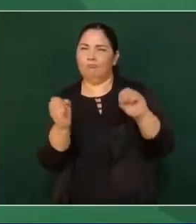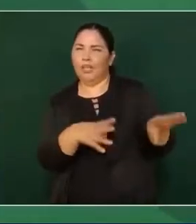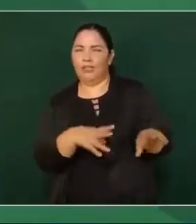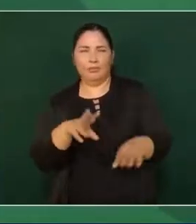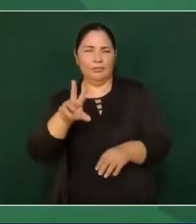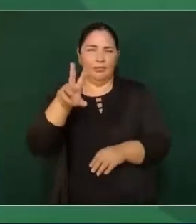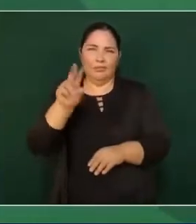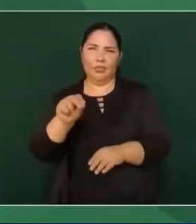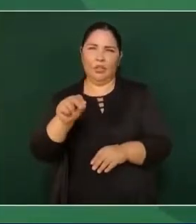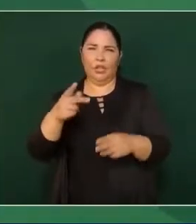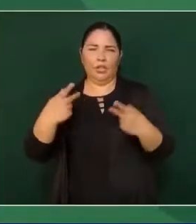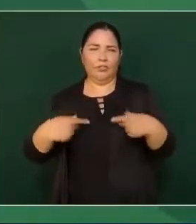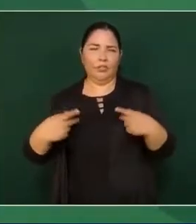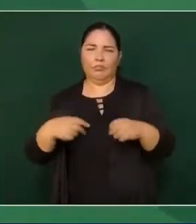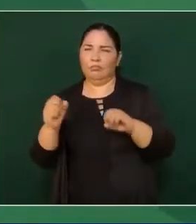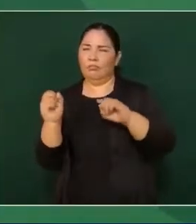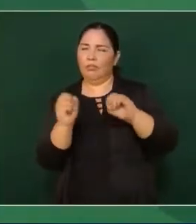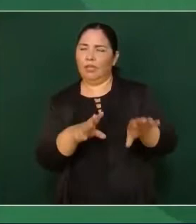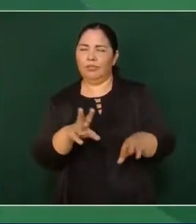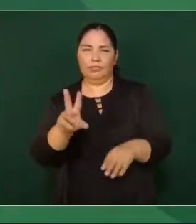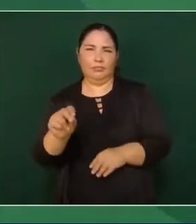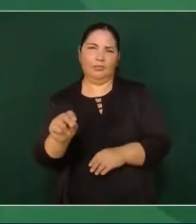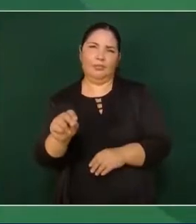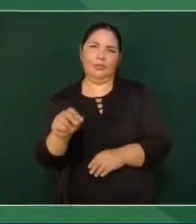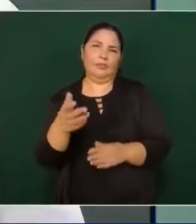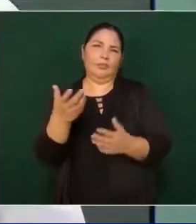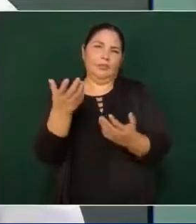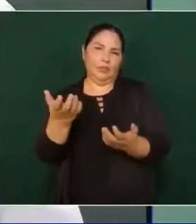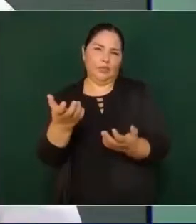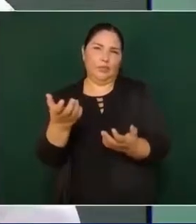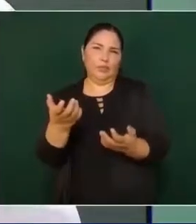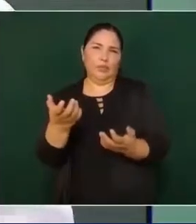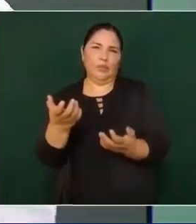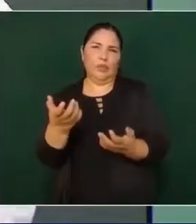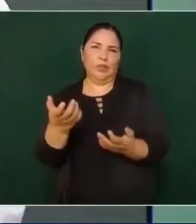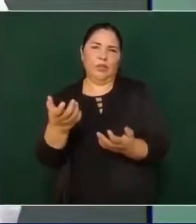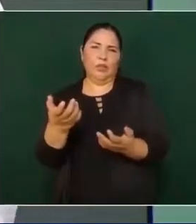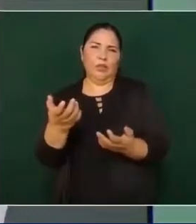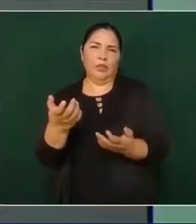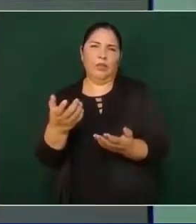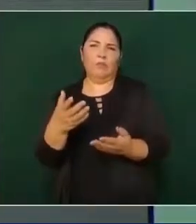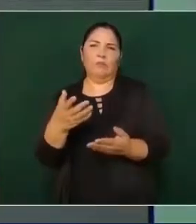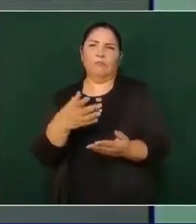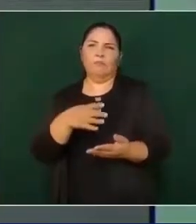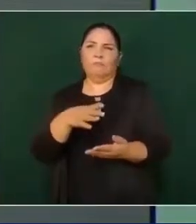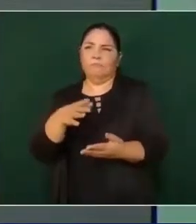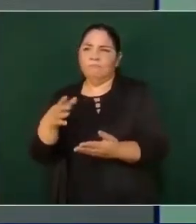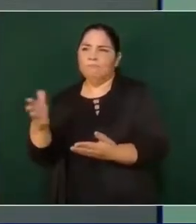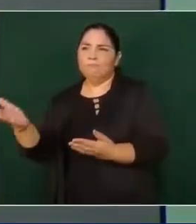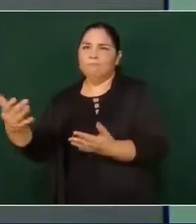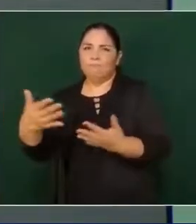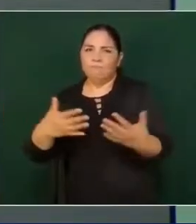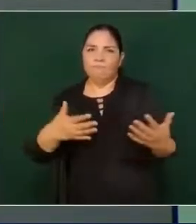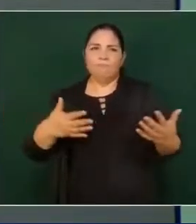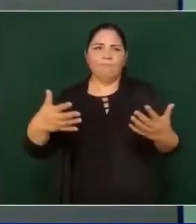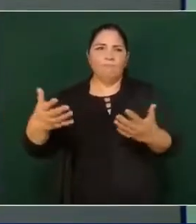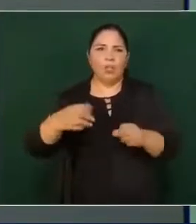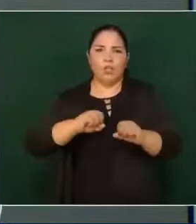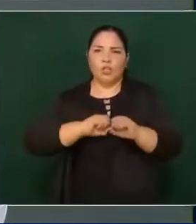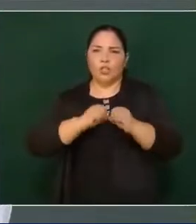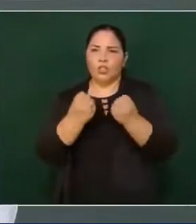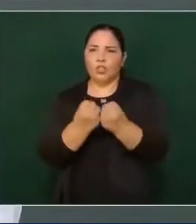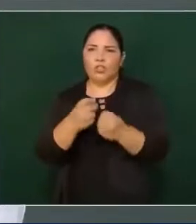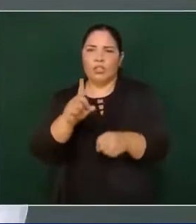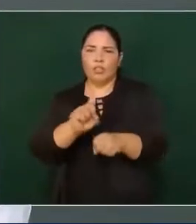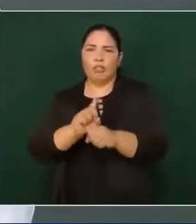a la gente y eso nos va a ir permitiendo tener una sociedad mejor.